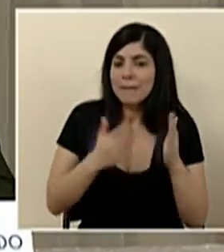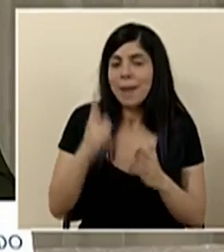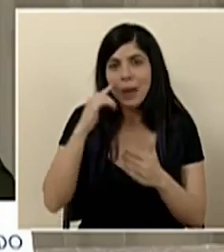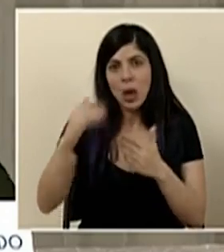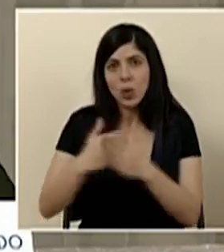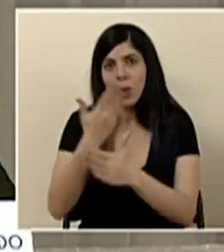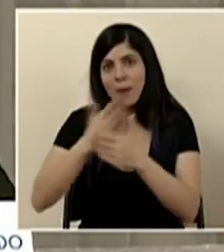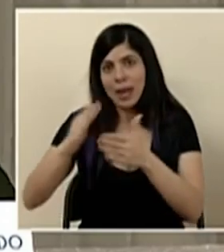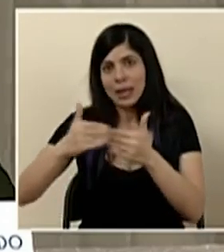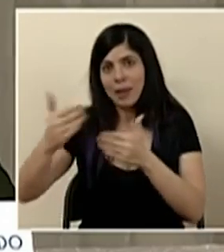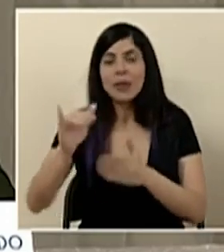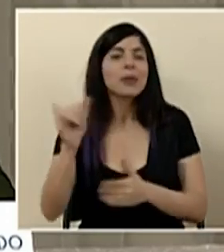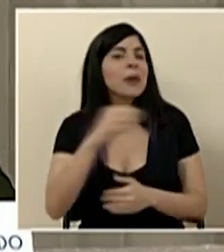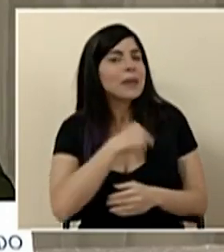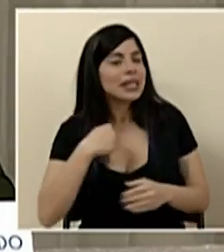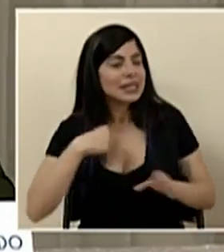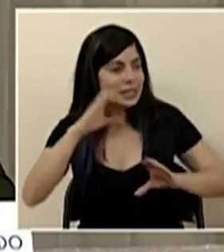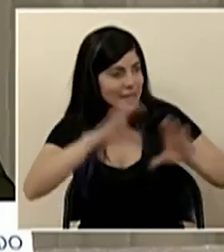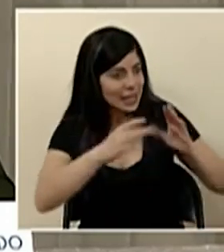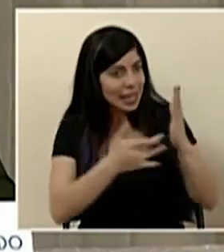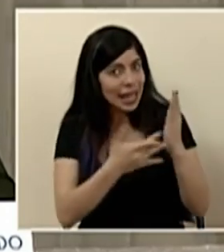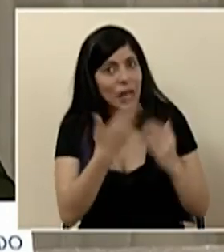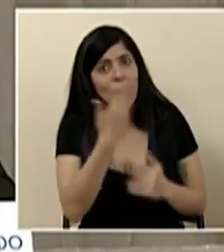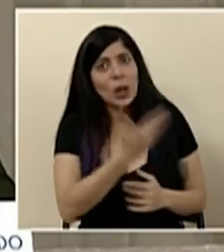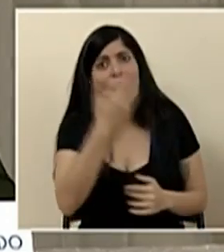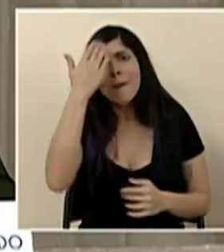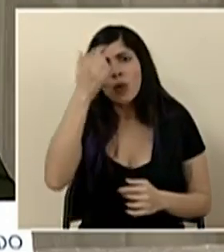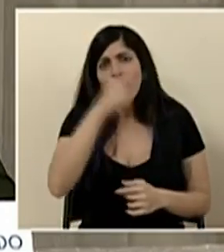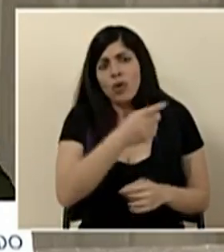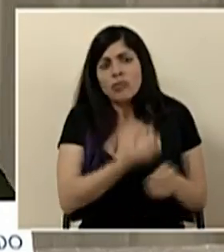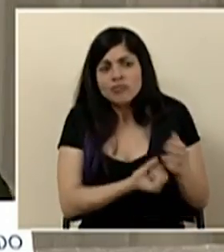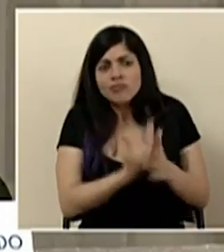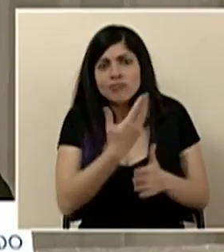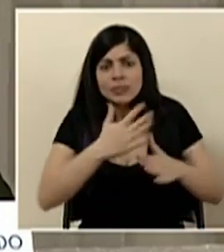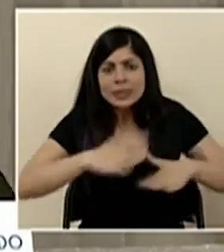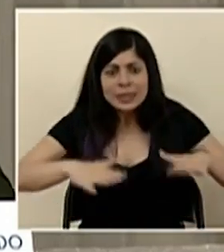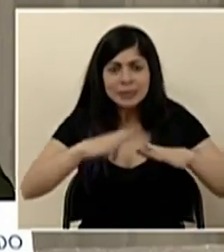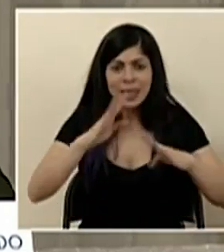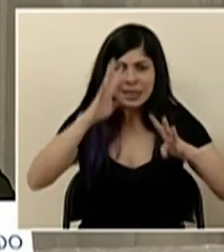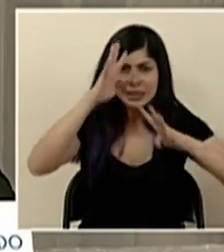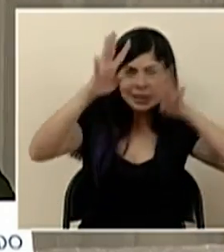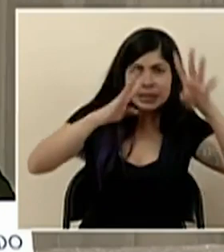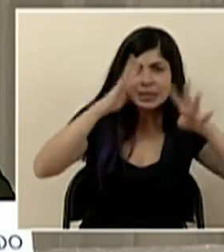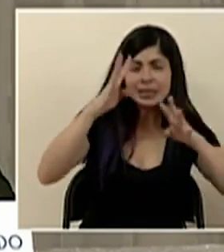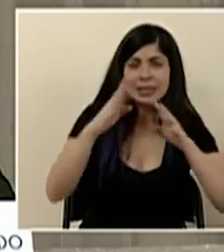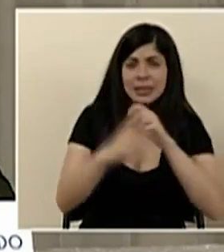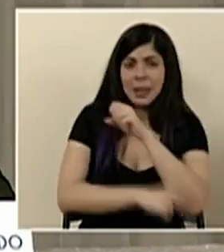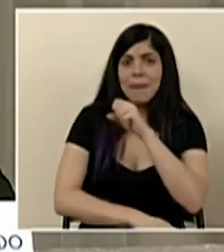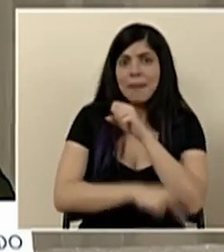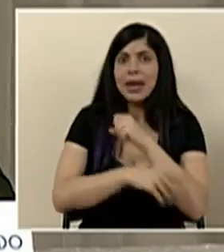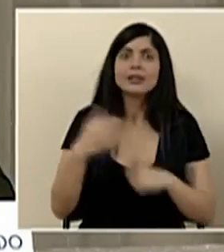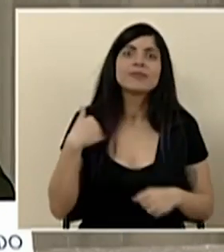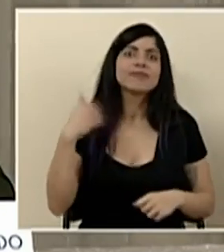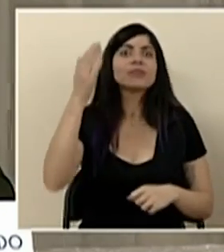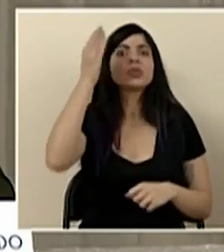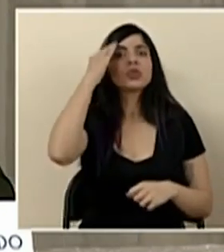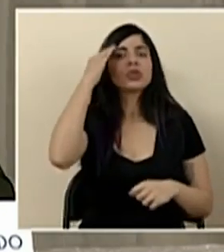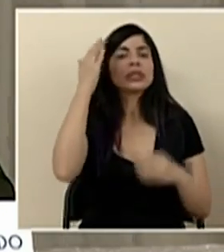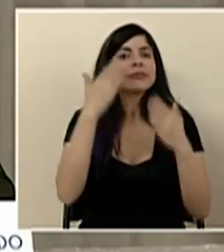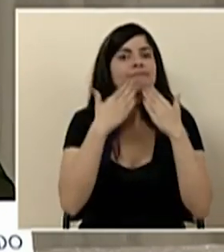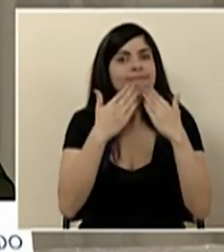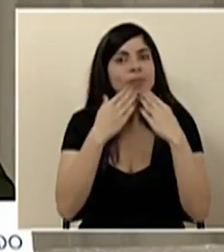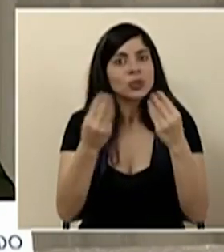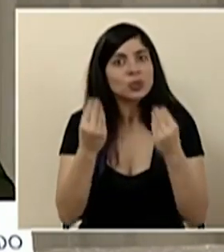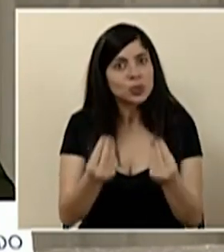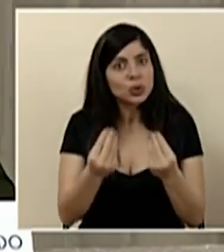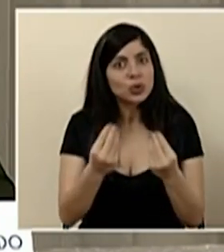esta nueva etapa igual al ministro de ciencia y tecnología por generar estos espacios de innovación que el país está seque agradeciendo mucho